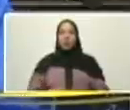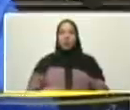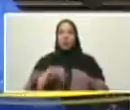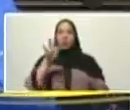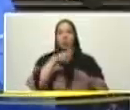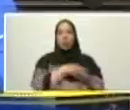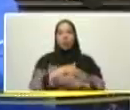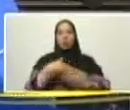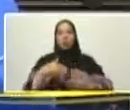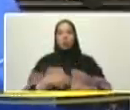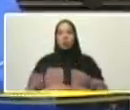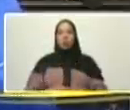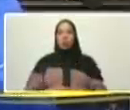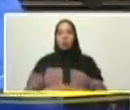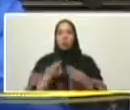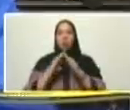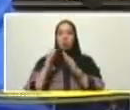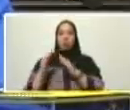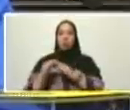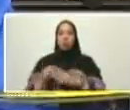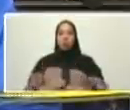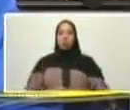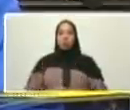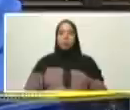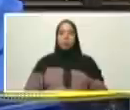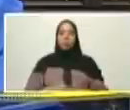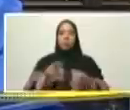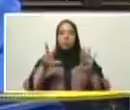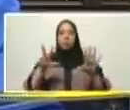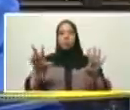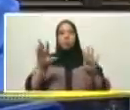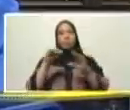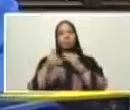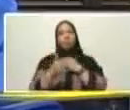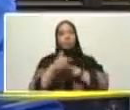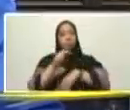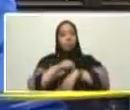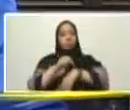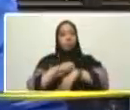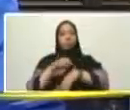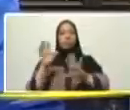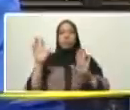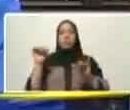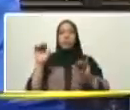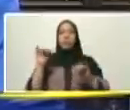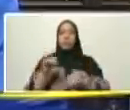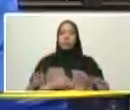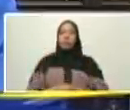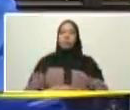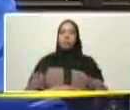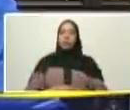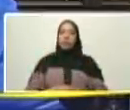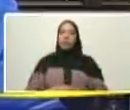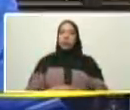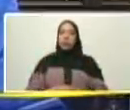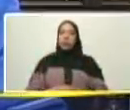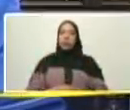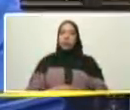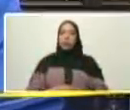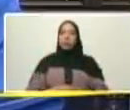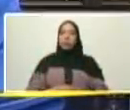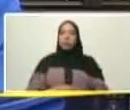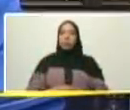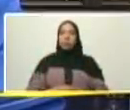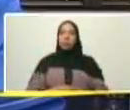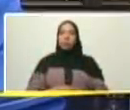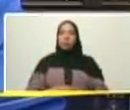llegamos van a ser las ocho pero no me quiero despedir sin regalarle a Flora Tristán